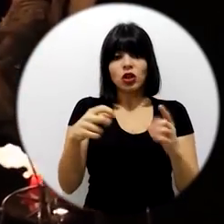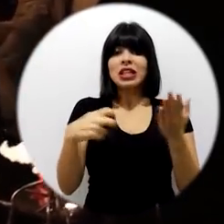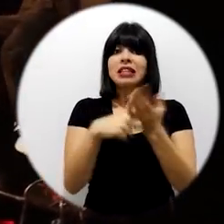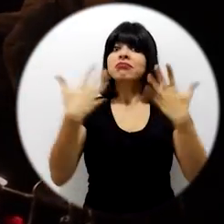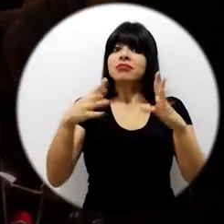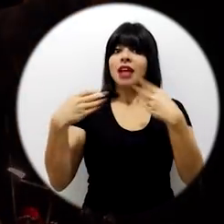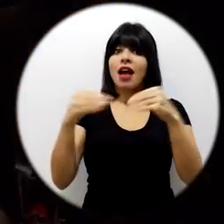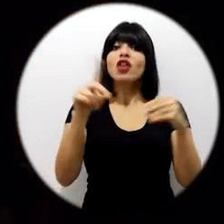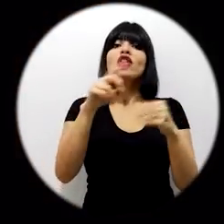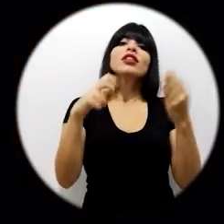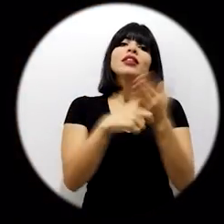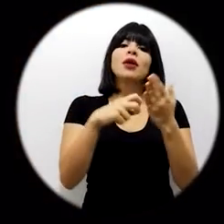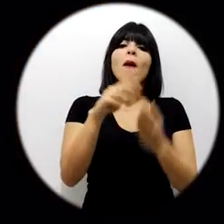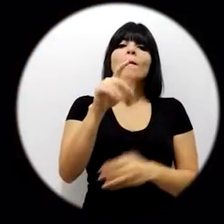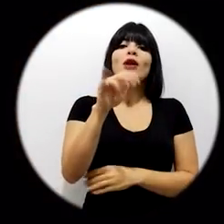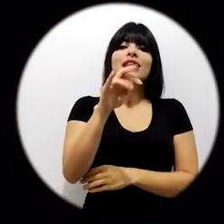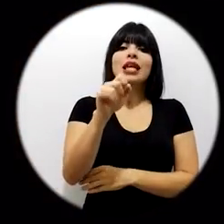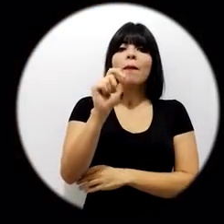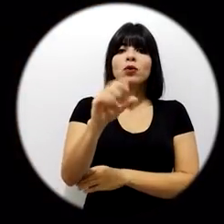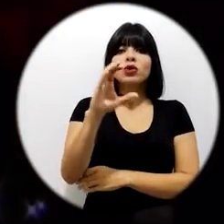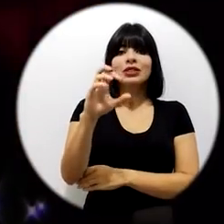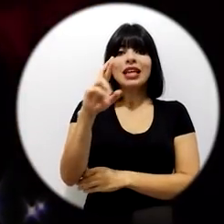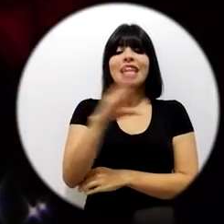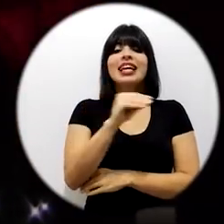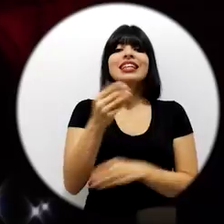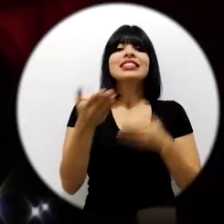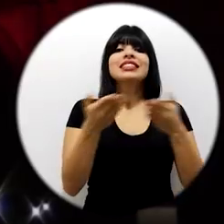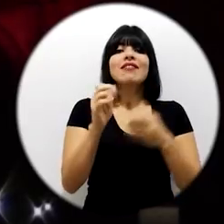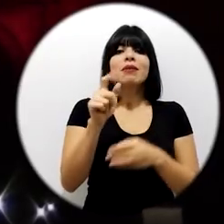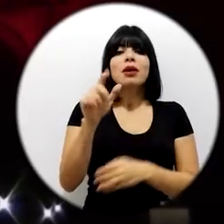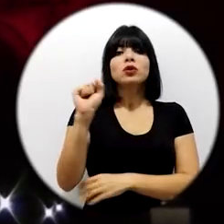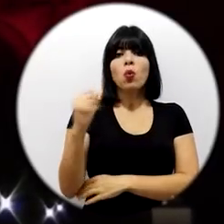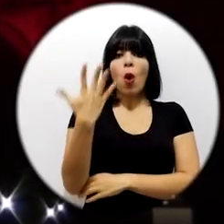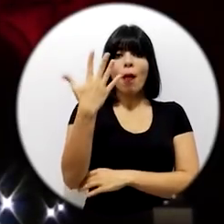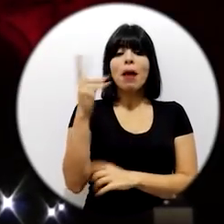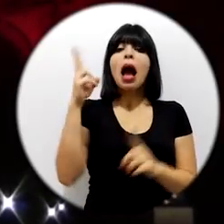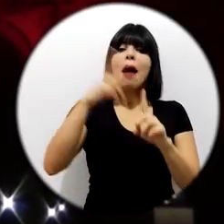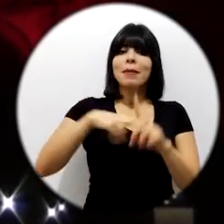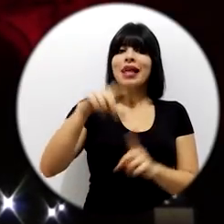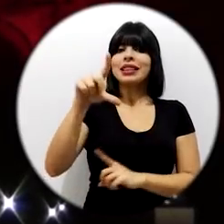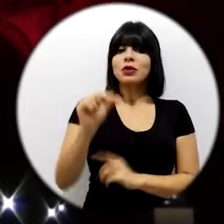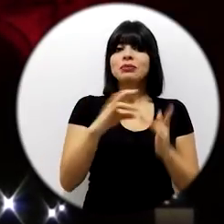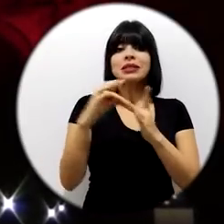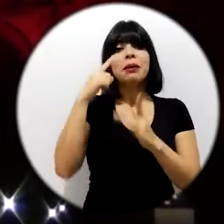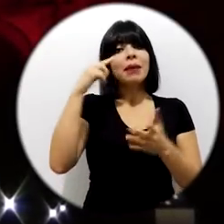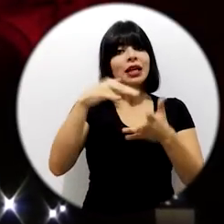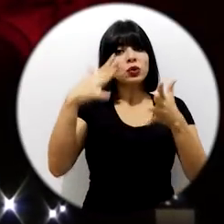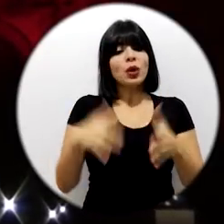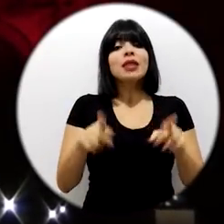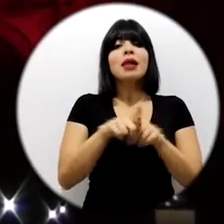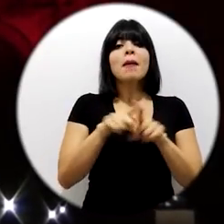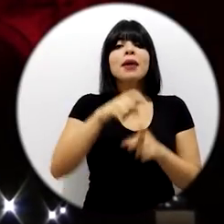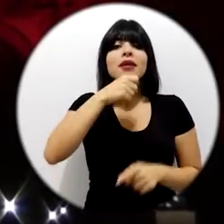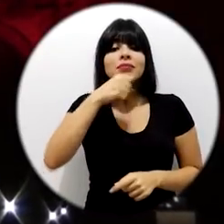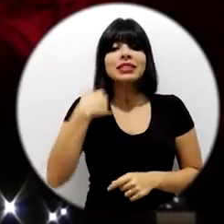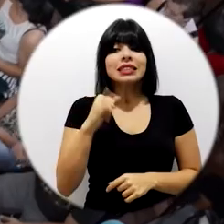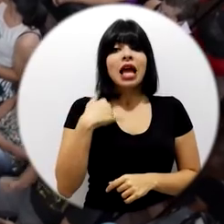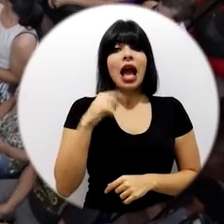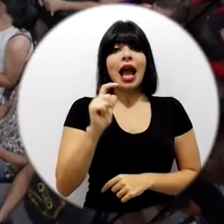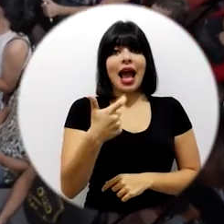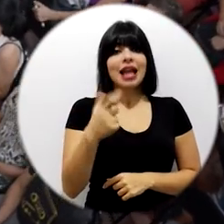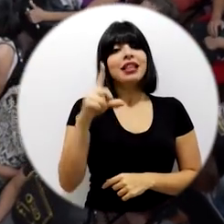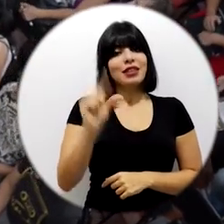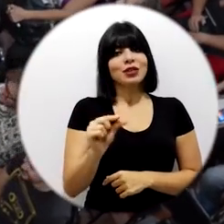ya están a la venta en boletería.cr y en los Servimas Walmart, donde se aplican descuentos para estudiantes y ciudadanos de oro con carnet.